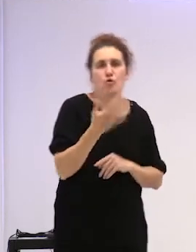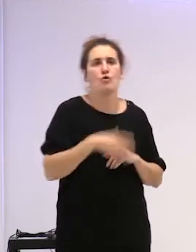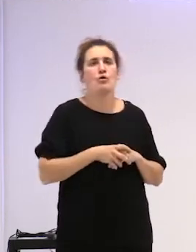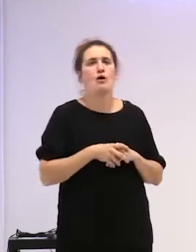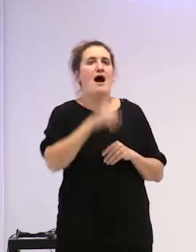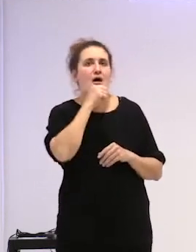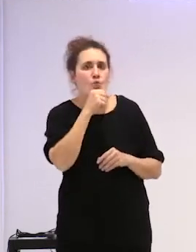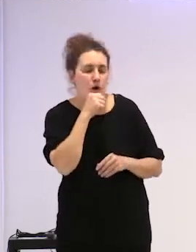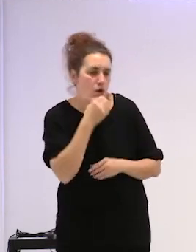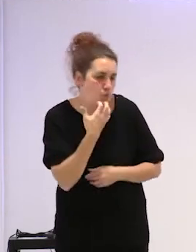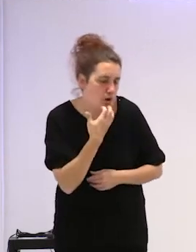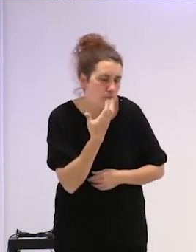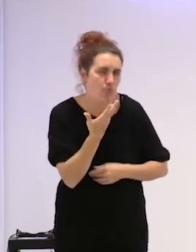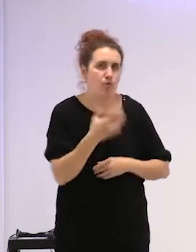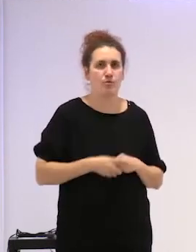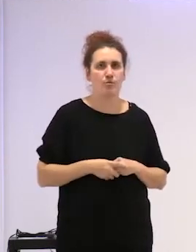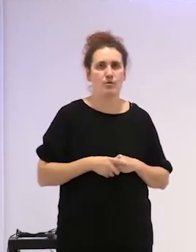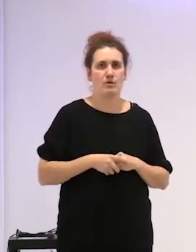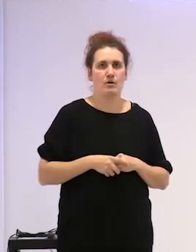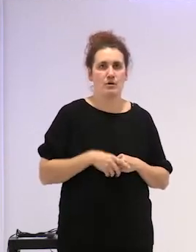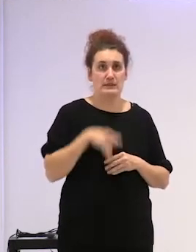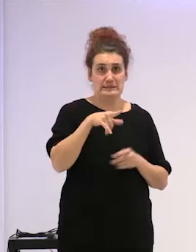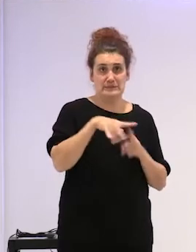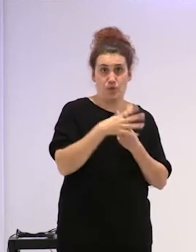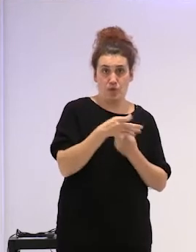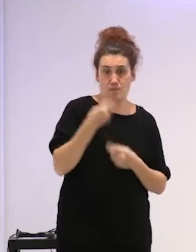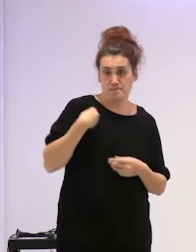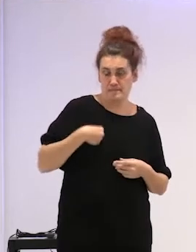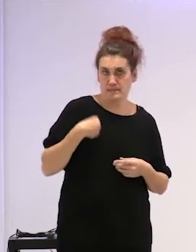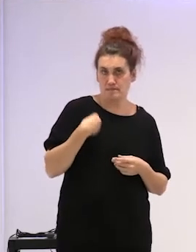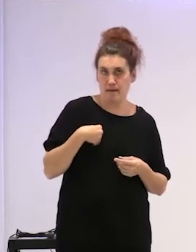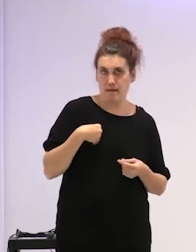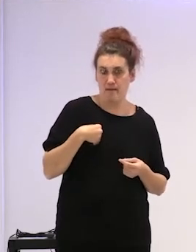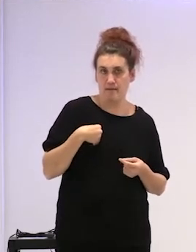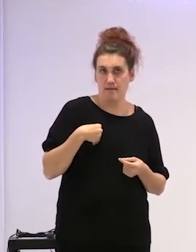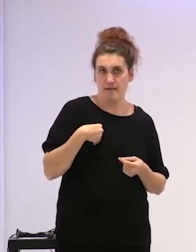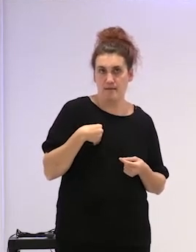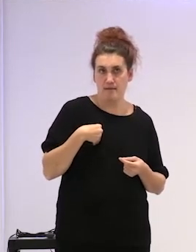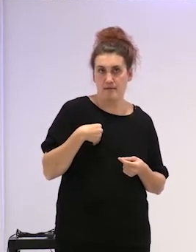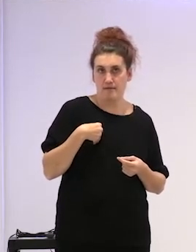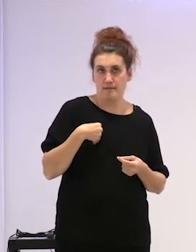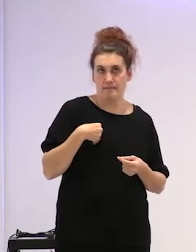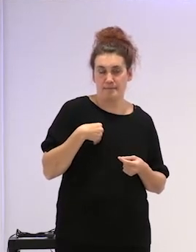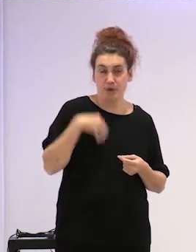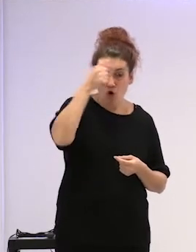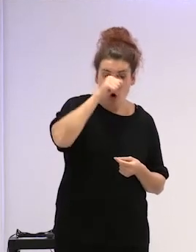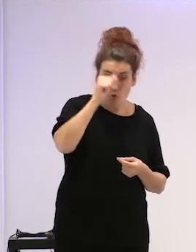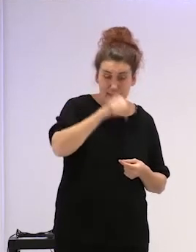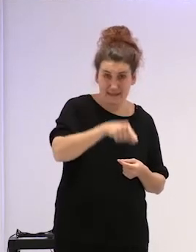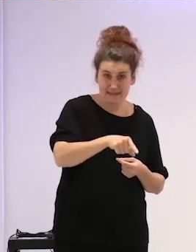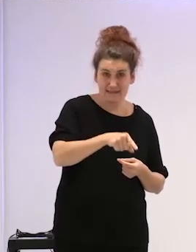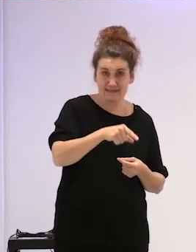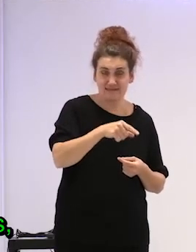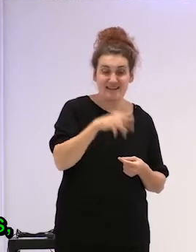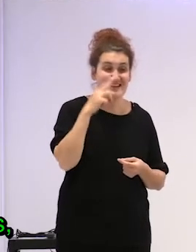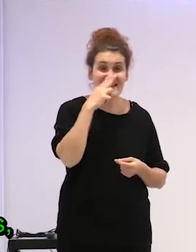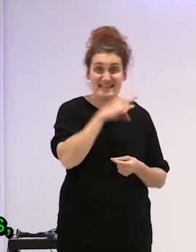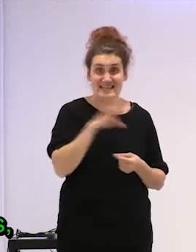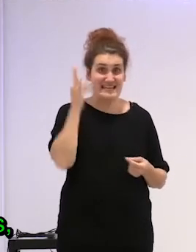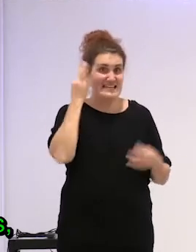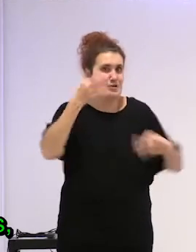su abuelo, y en ese caso y en en esos hombres las niñas confían,